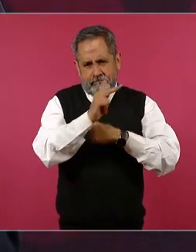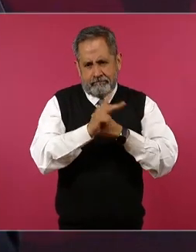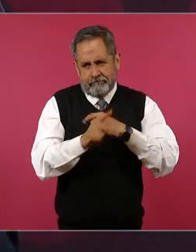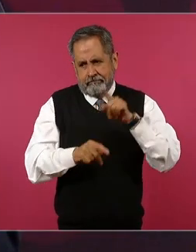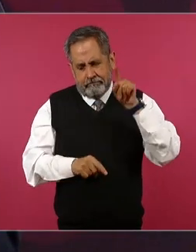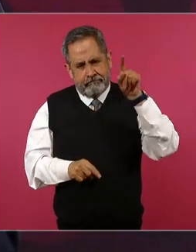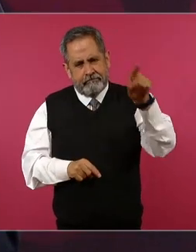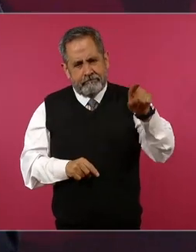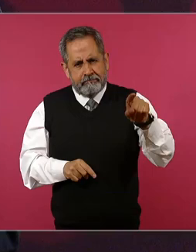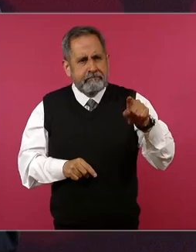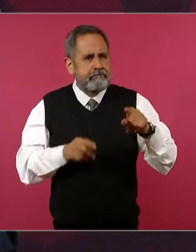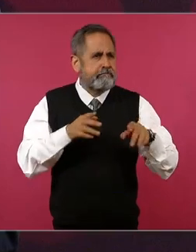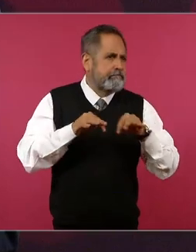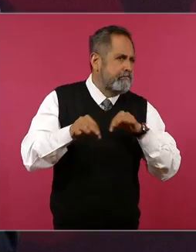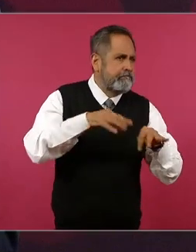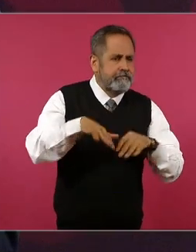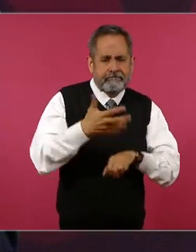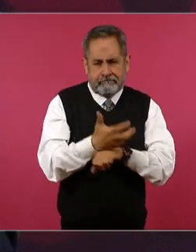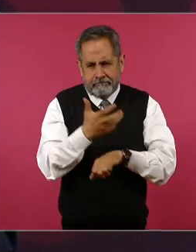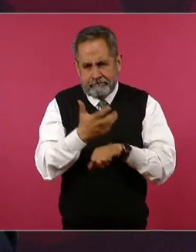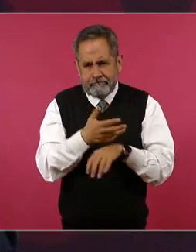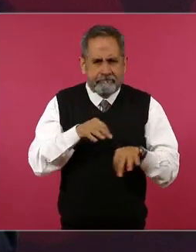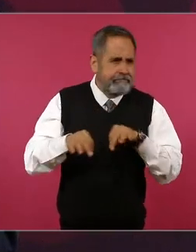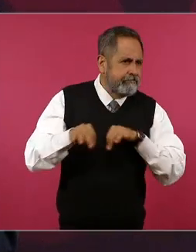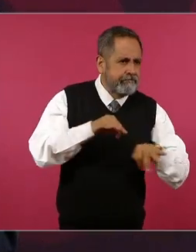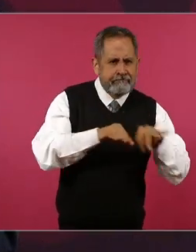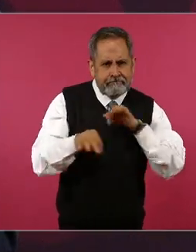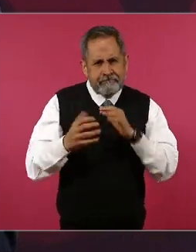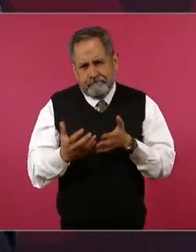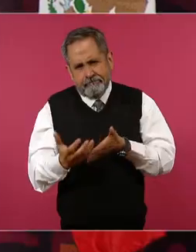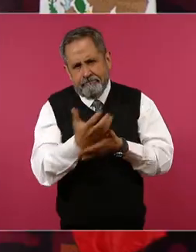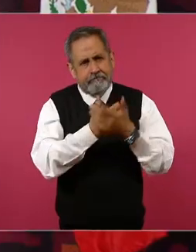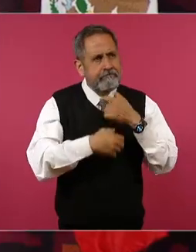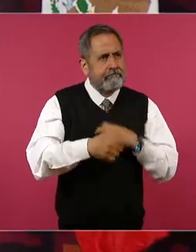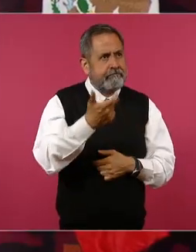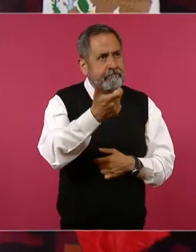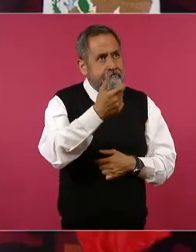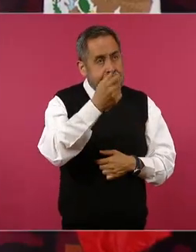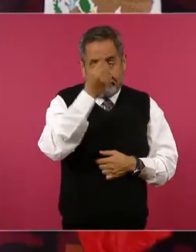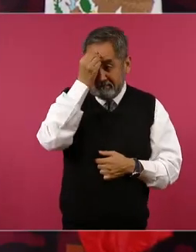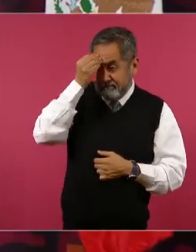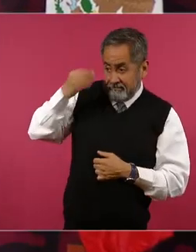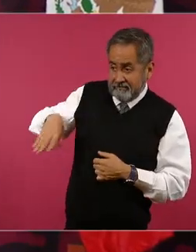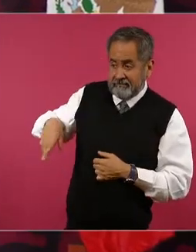a buscarse la vida a los Unidos y no se olvidan